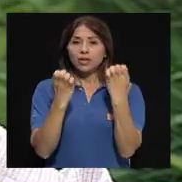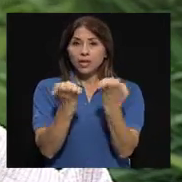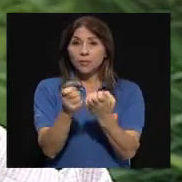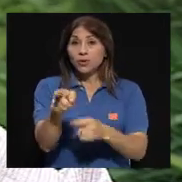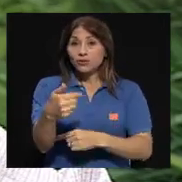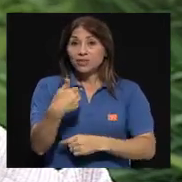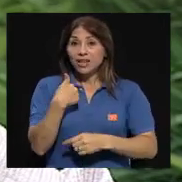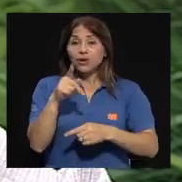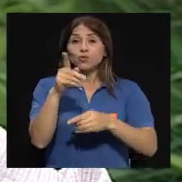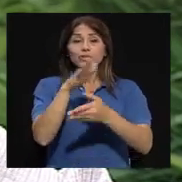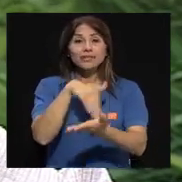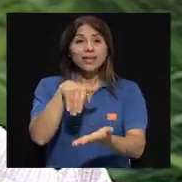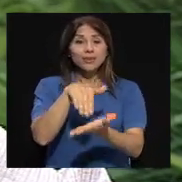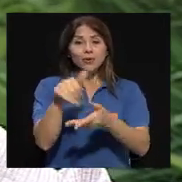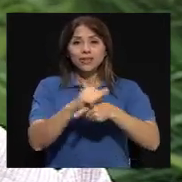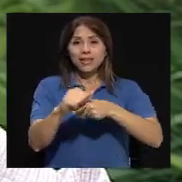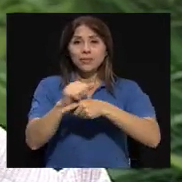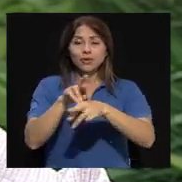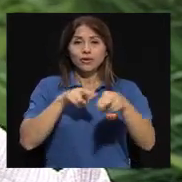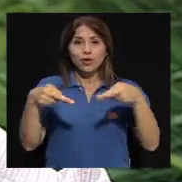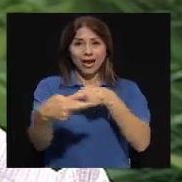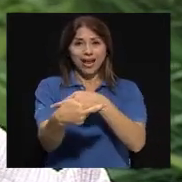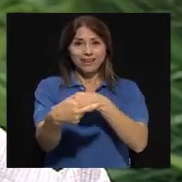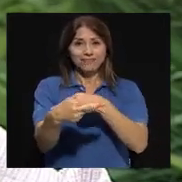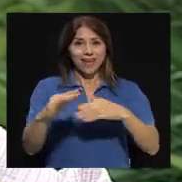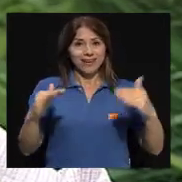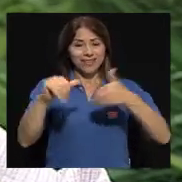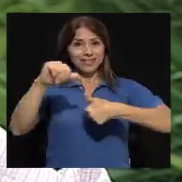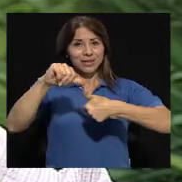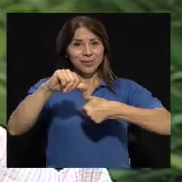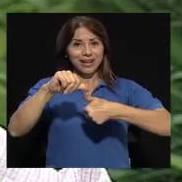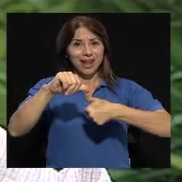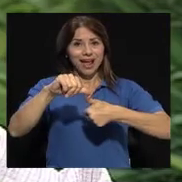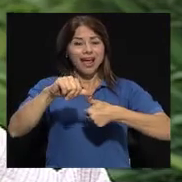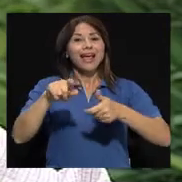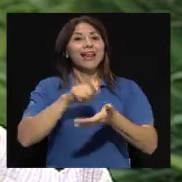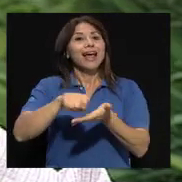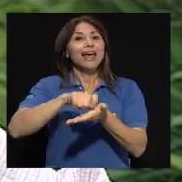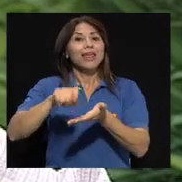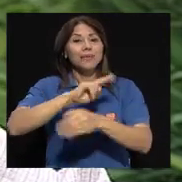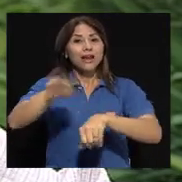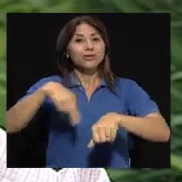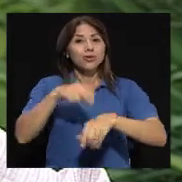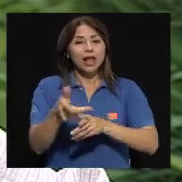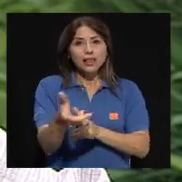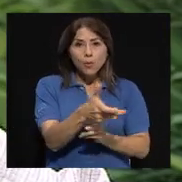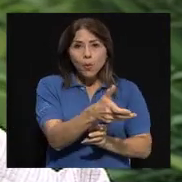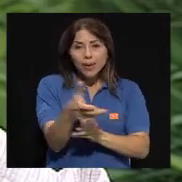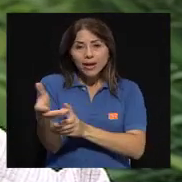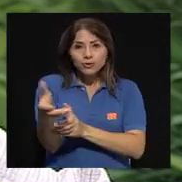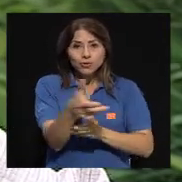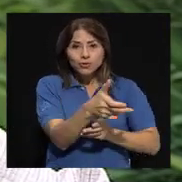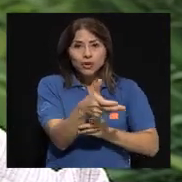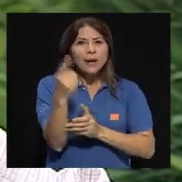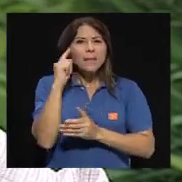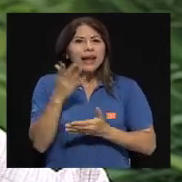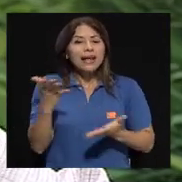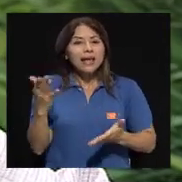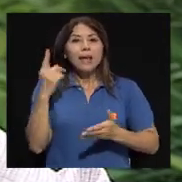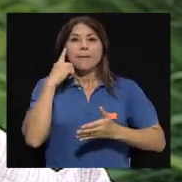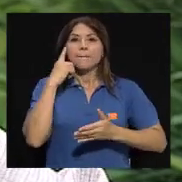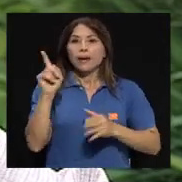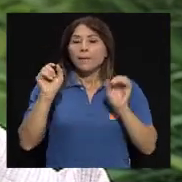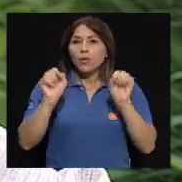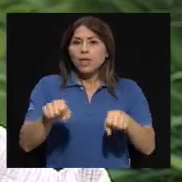regional en Centroamérica en la Academia Nacional de Bomberos para todo lo que es rescate, búsqueda y manejo de incendios